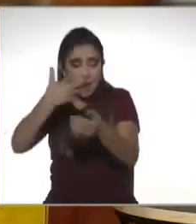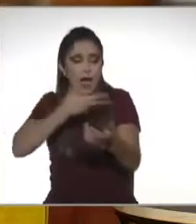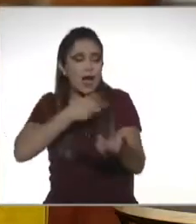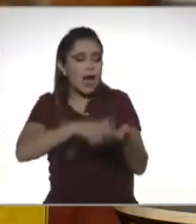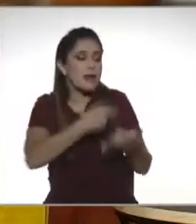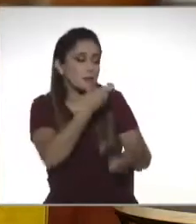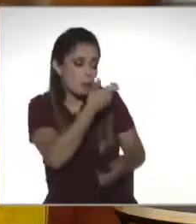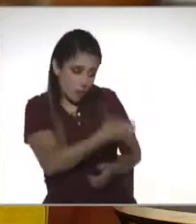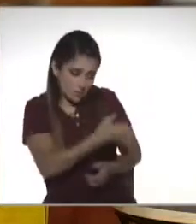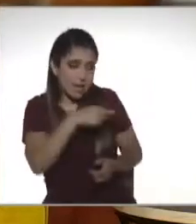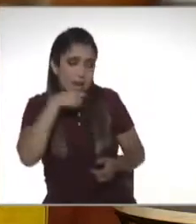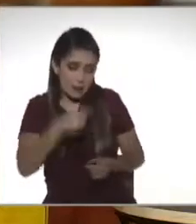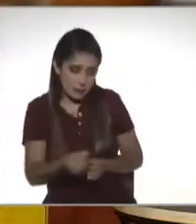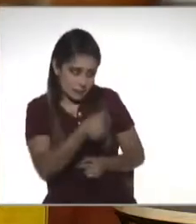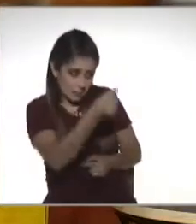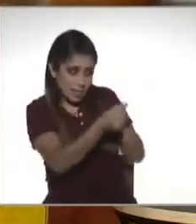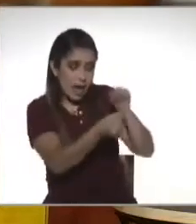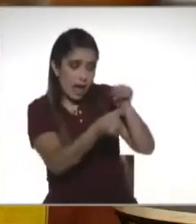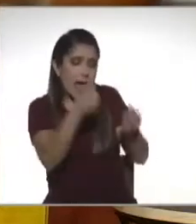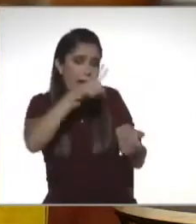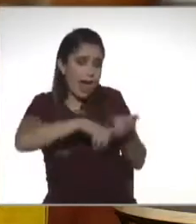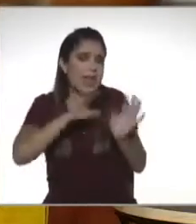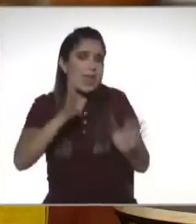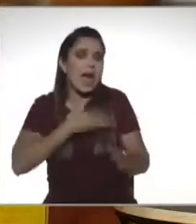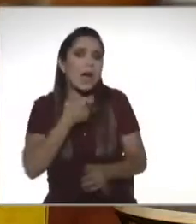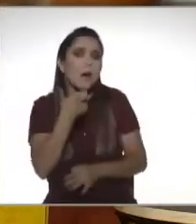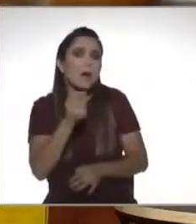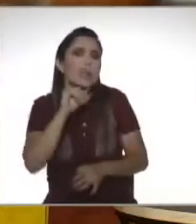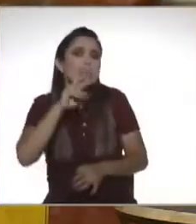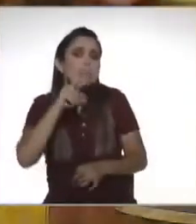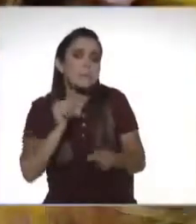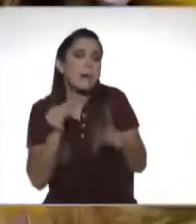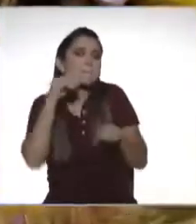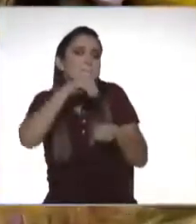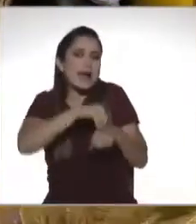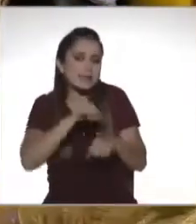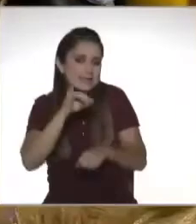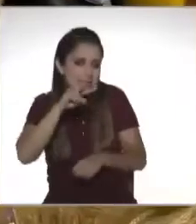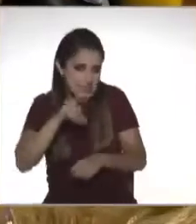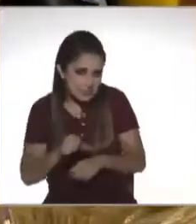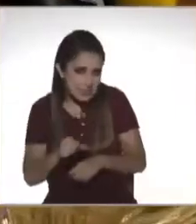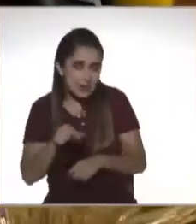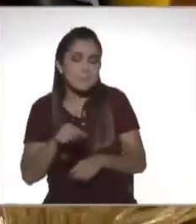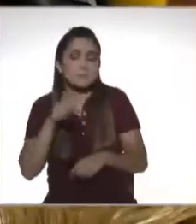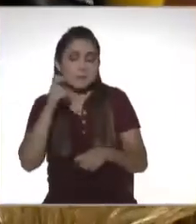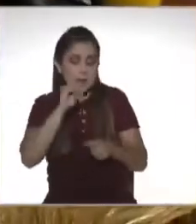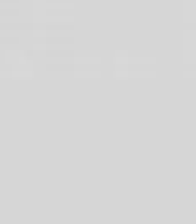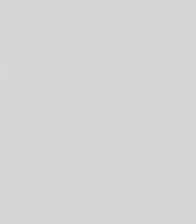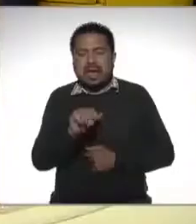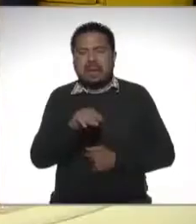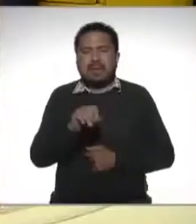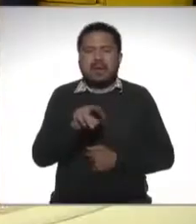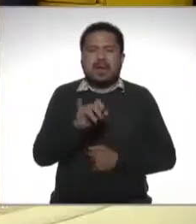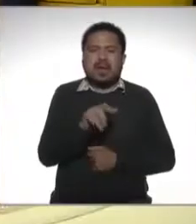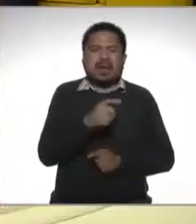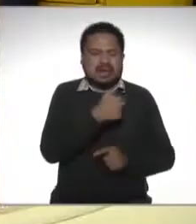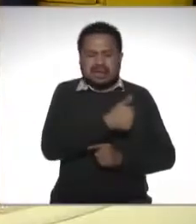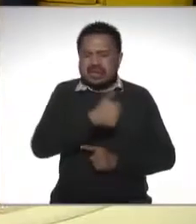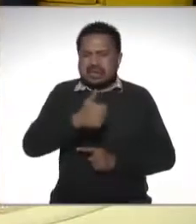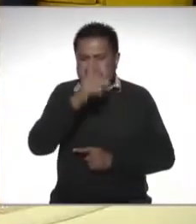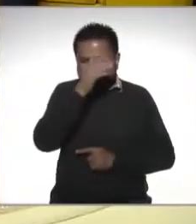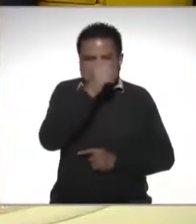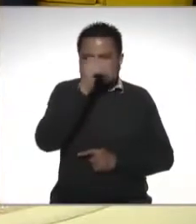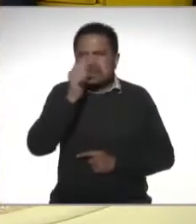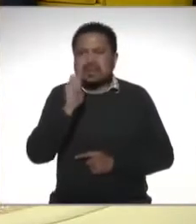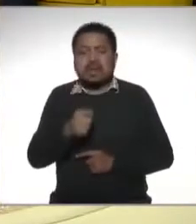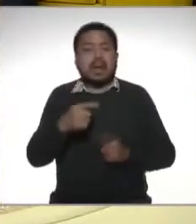el niño paga el precio del lápiz con el IVA y el contribuyente que es el de la papelería pues entera ese IVA las